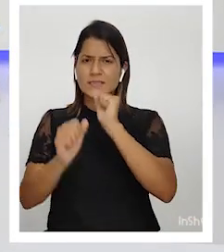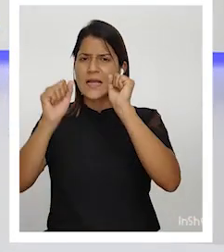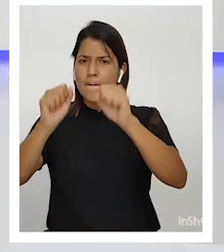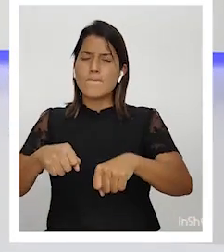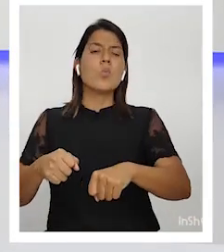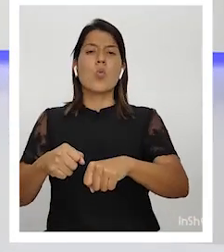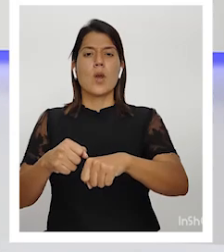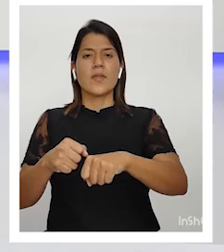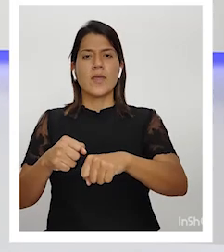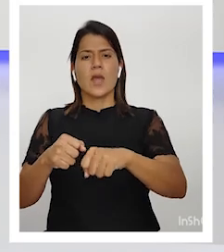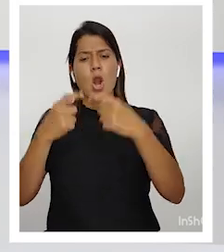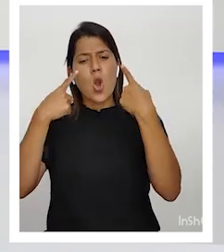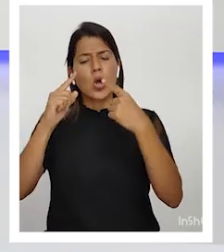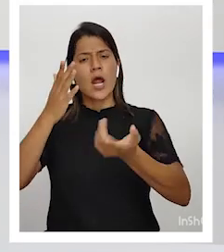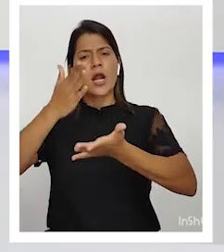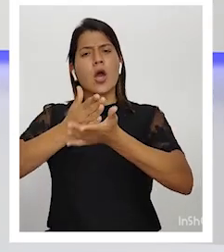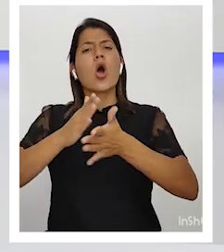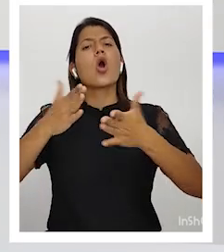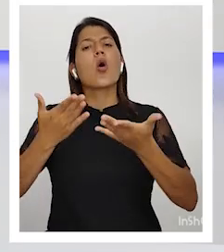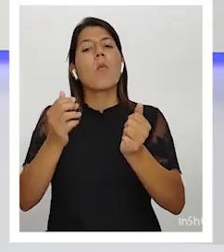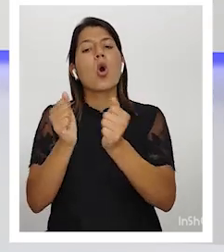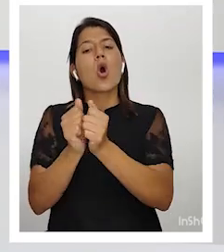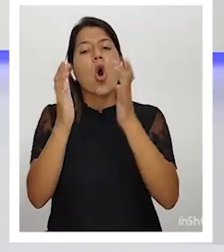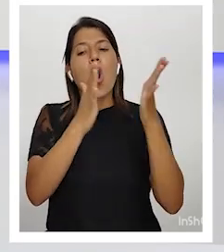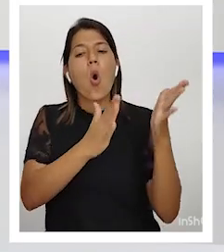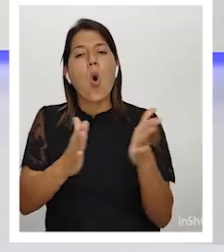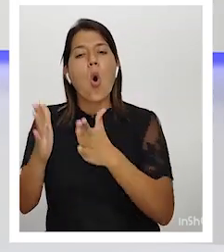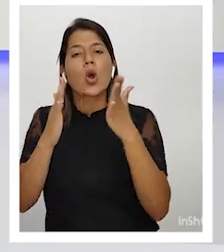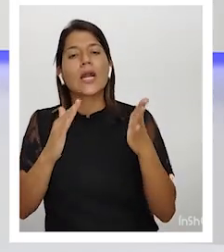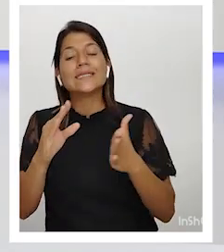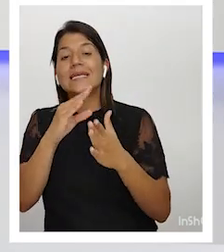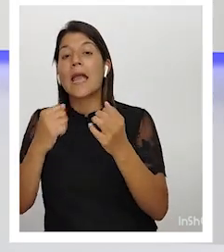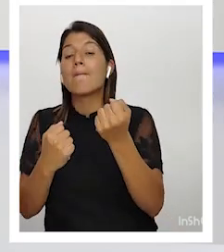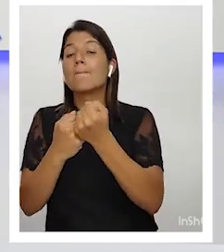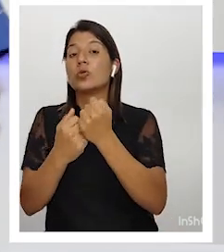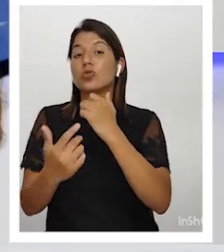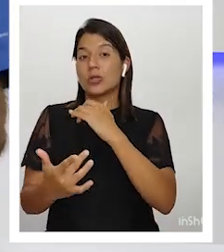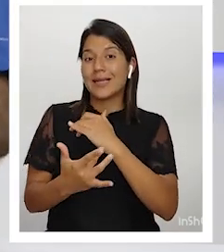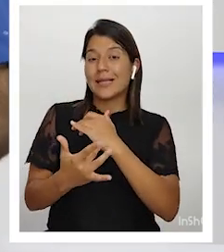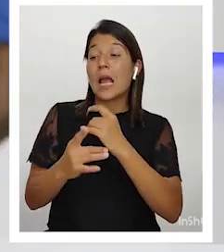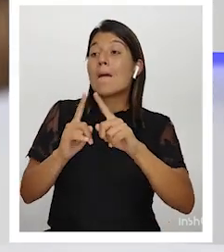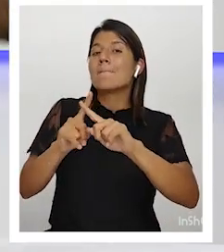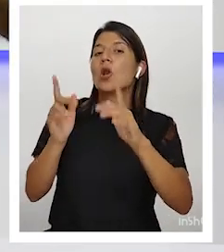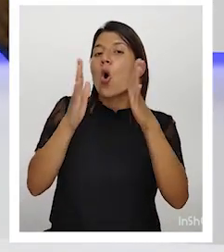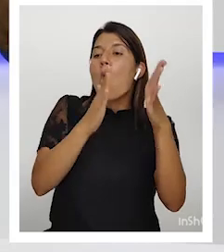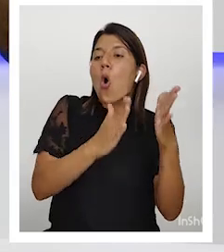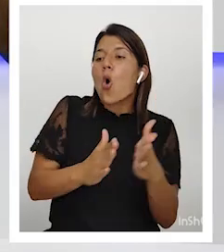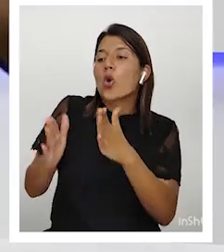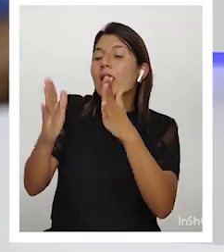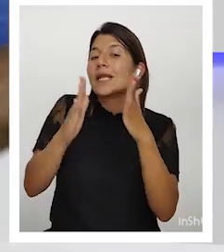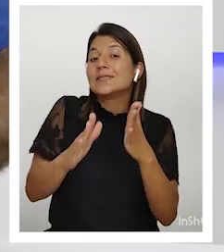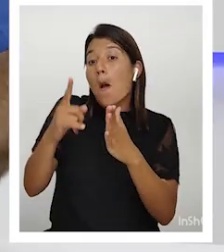con organización y apoyo técnico, pero organización autónoma de la gente, no